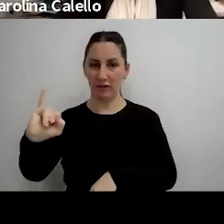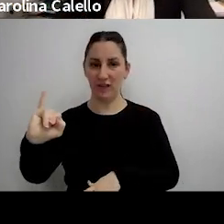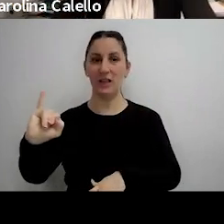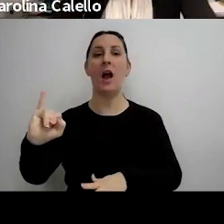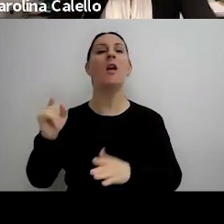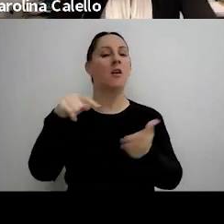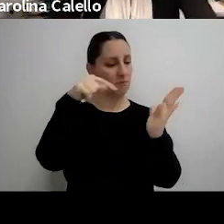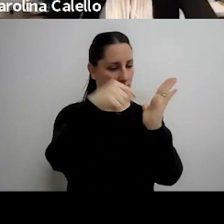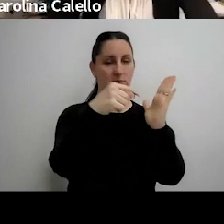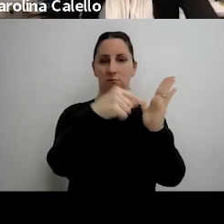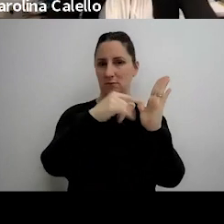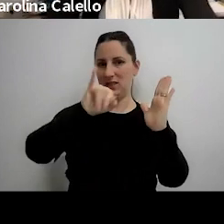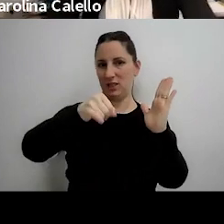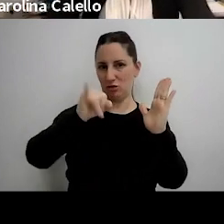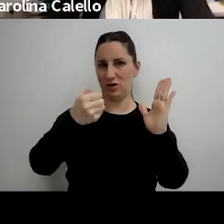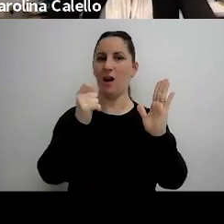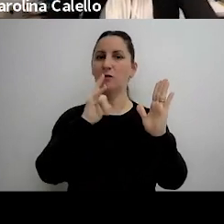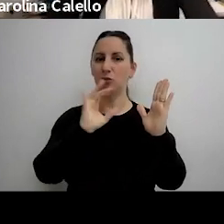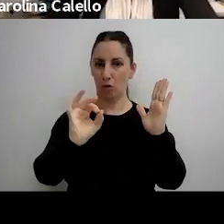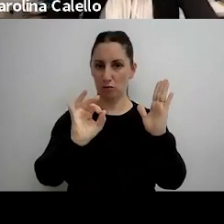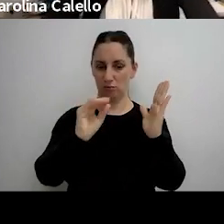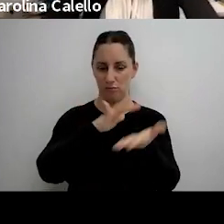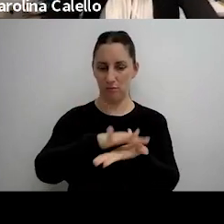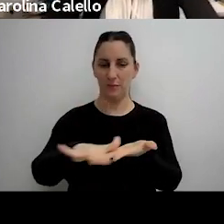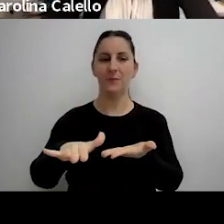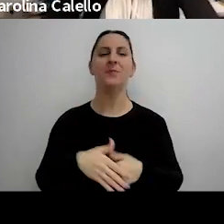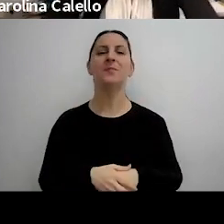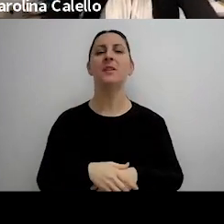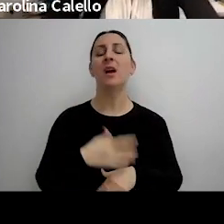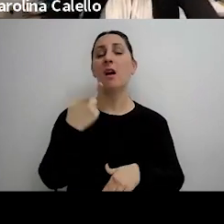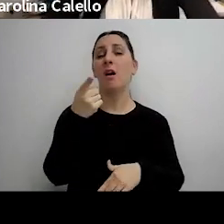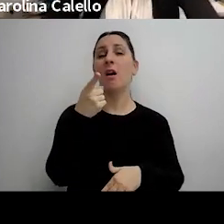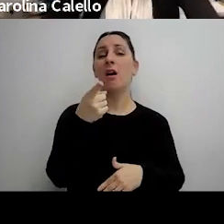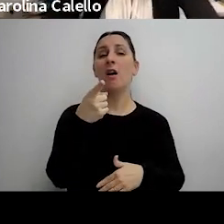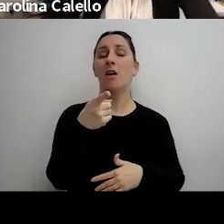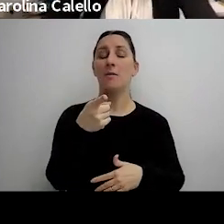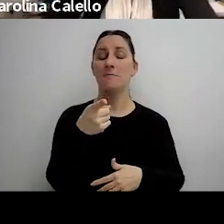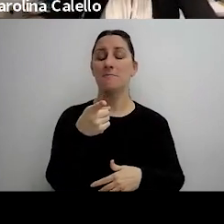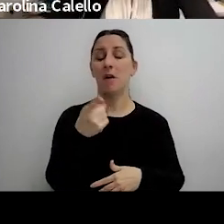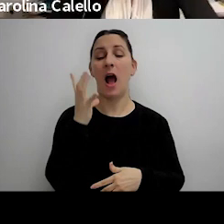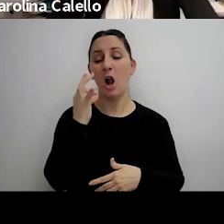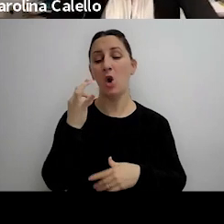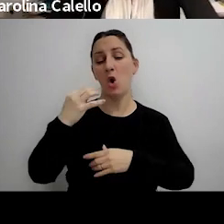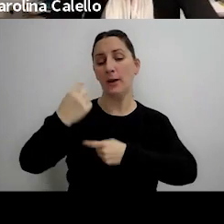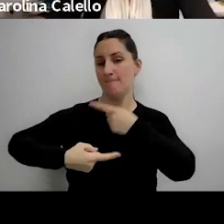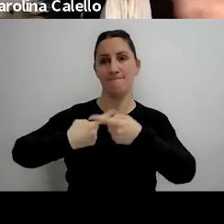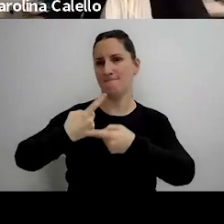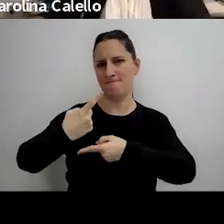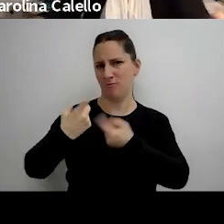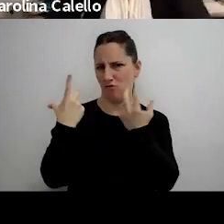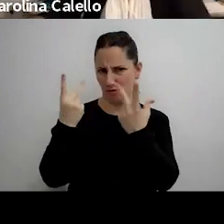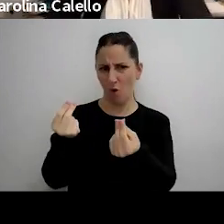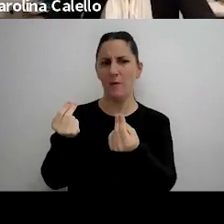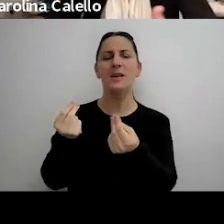invocado en el acto y una cosa que una práctica que no es admisible es